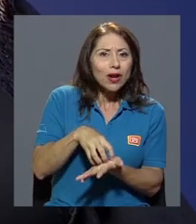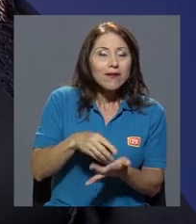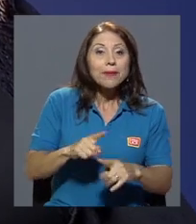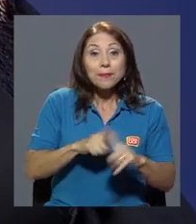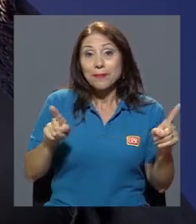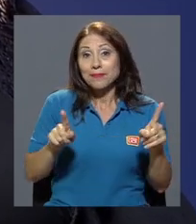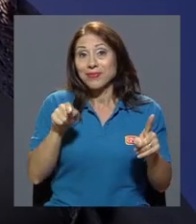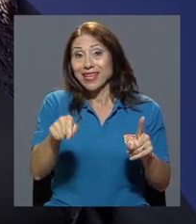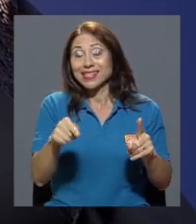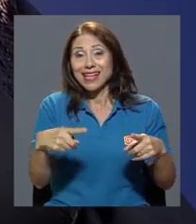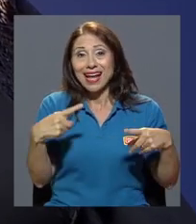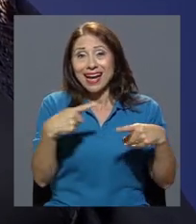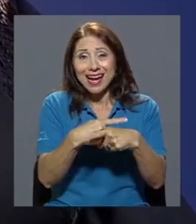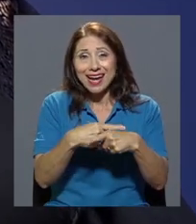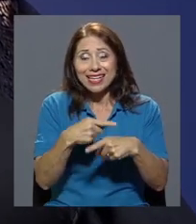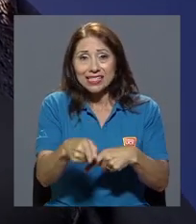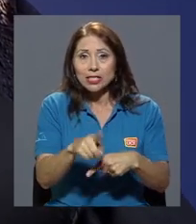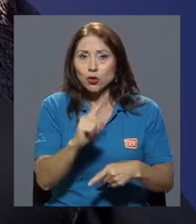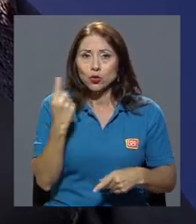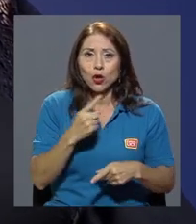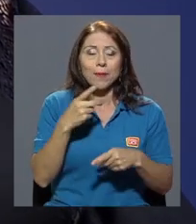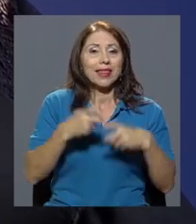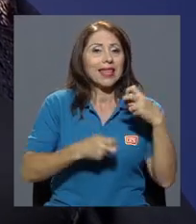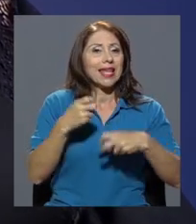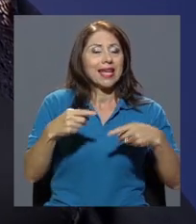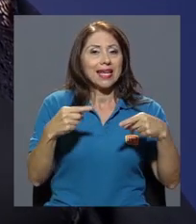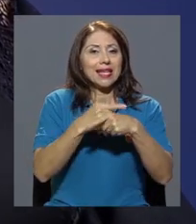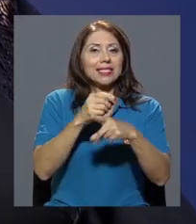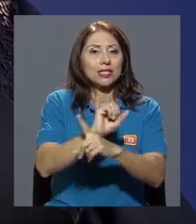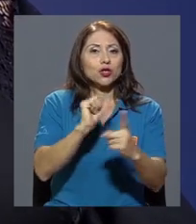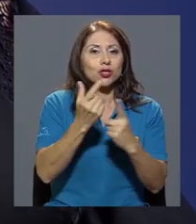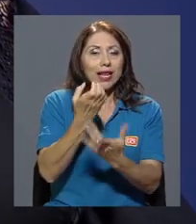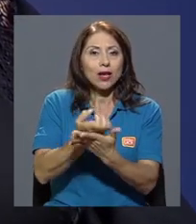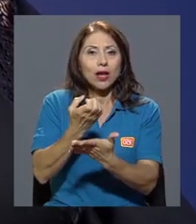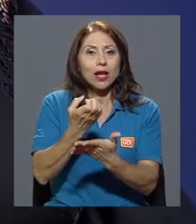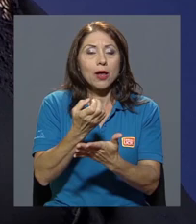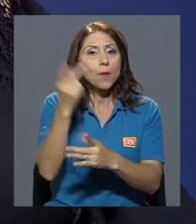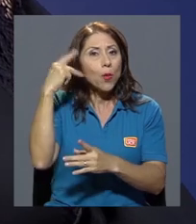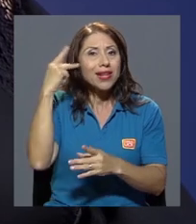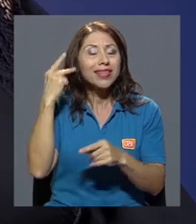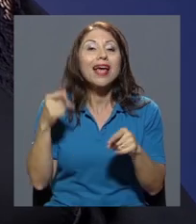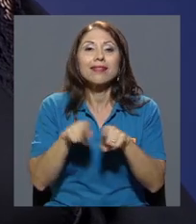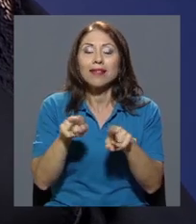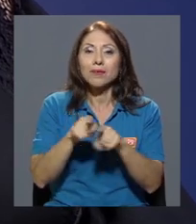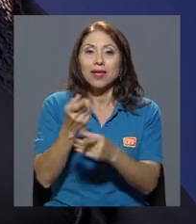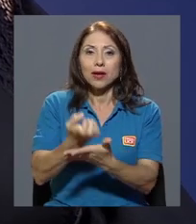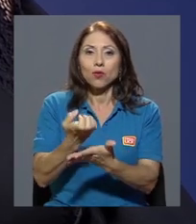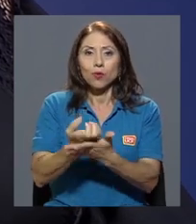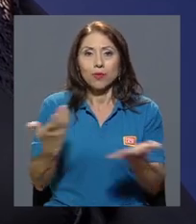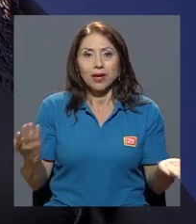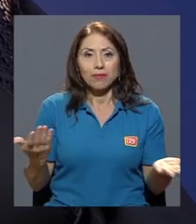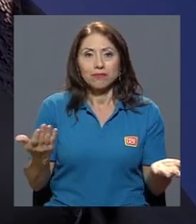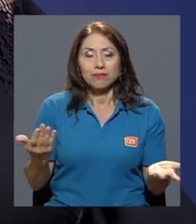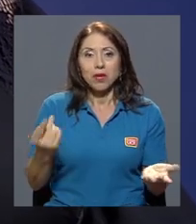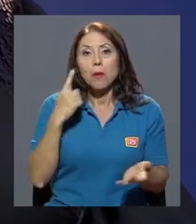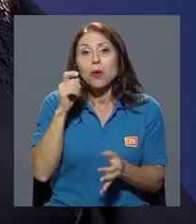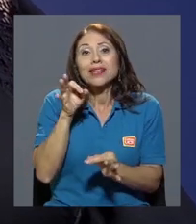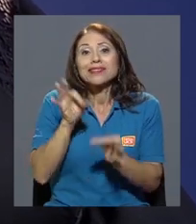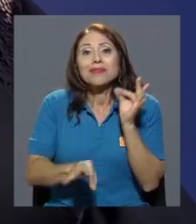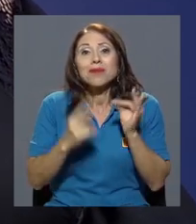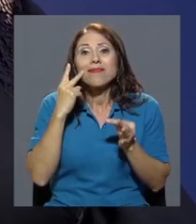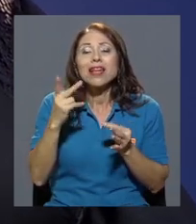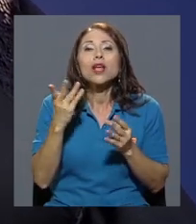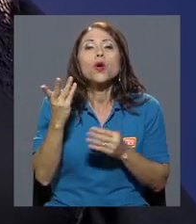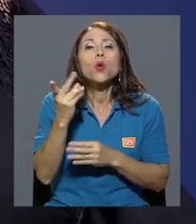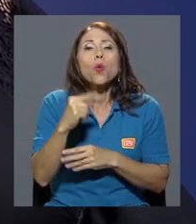embargo, esta crisis no solo se convierte en una crisis social y política, sino también económica, porque simplemente ver cuánta gente